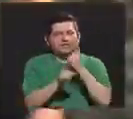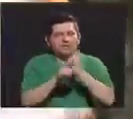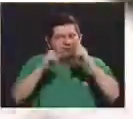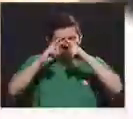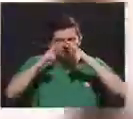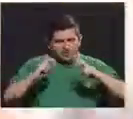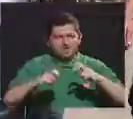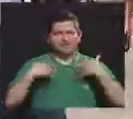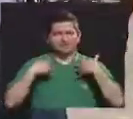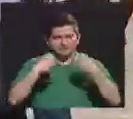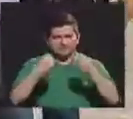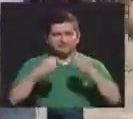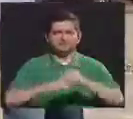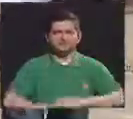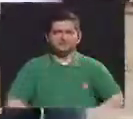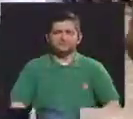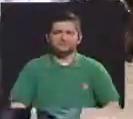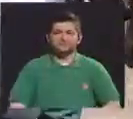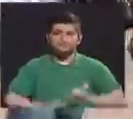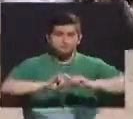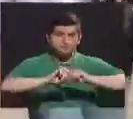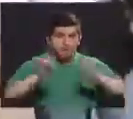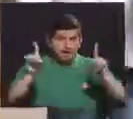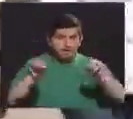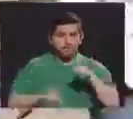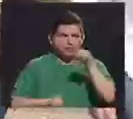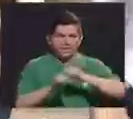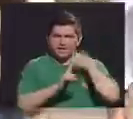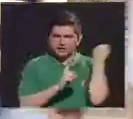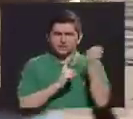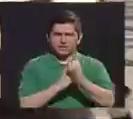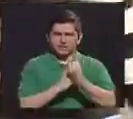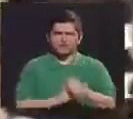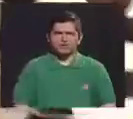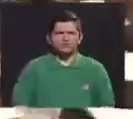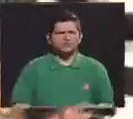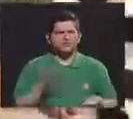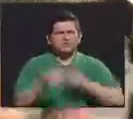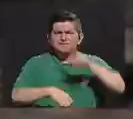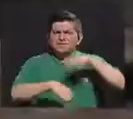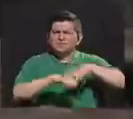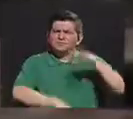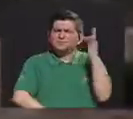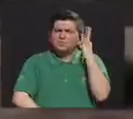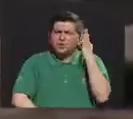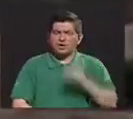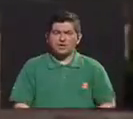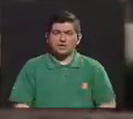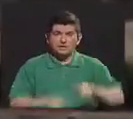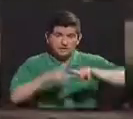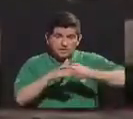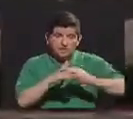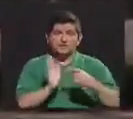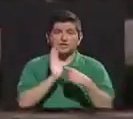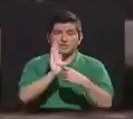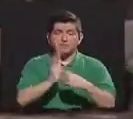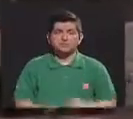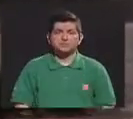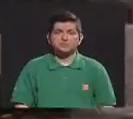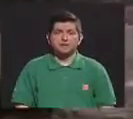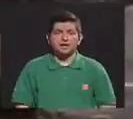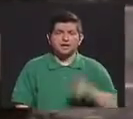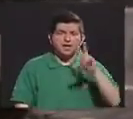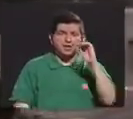salud. Sin embargo, estas condiciones son más frecuentes en las mujeres y empiezan a manifestarse en la segunda